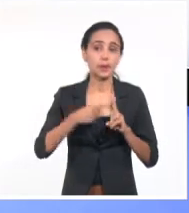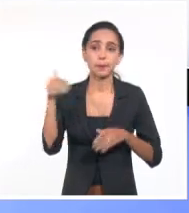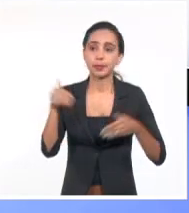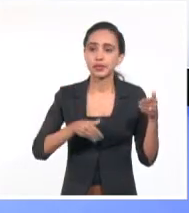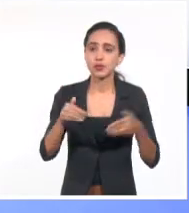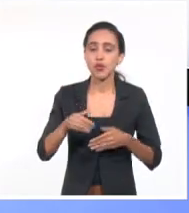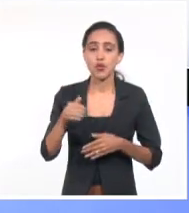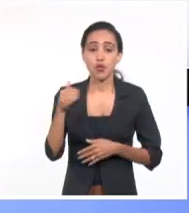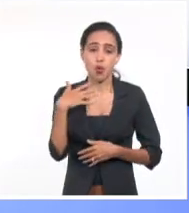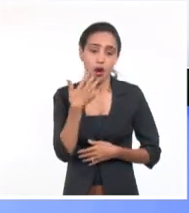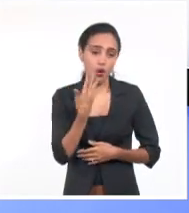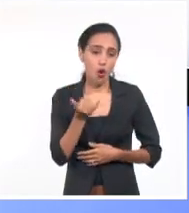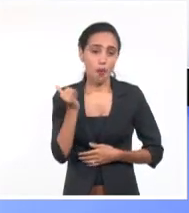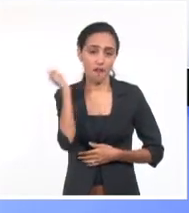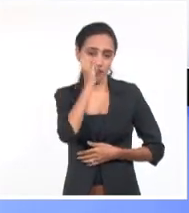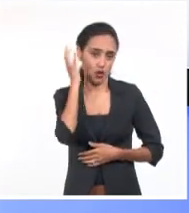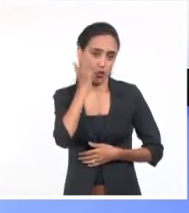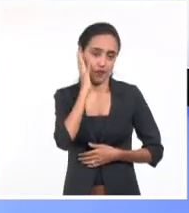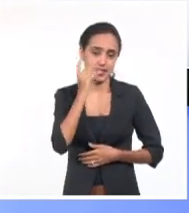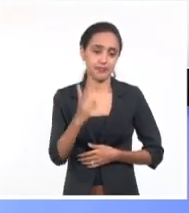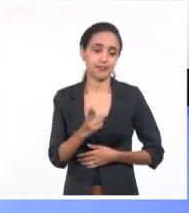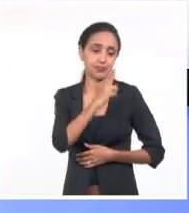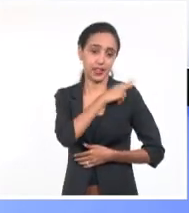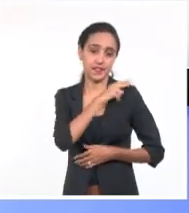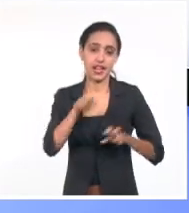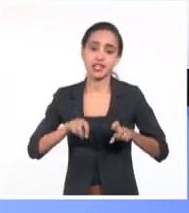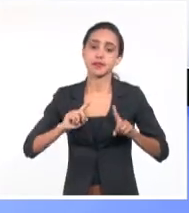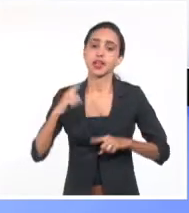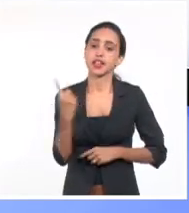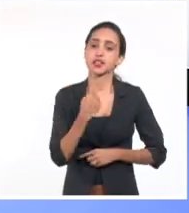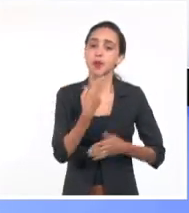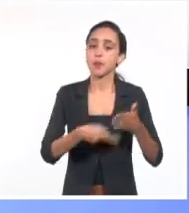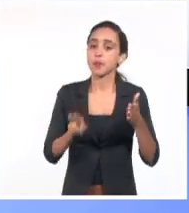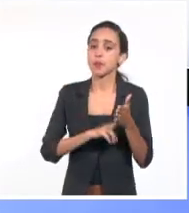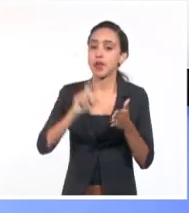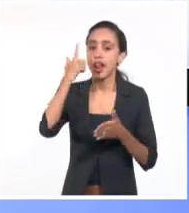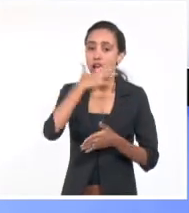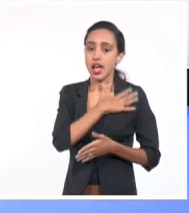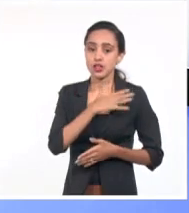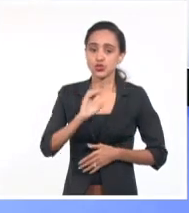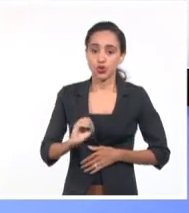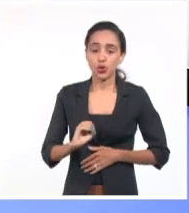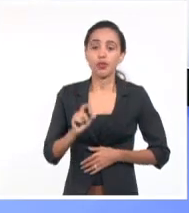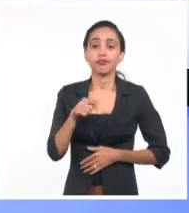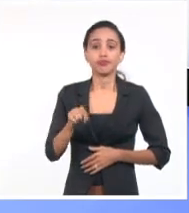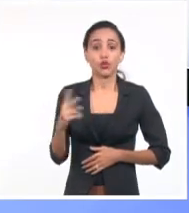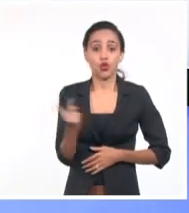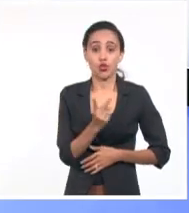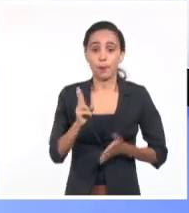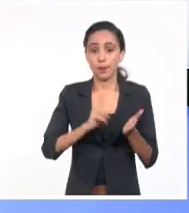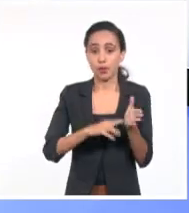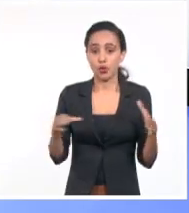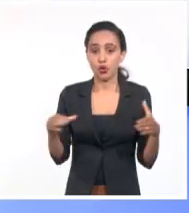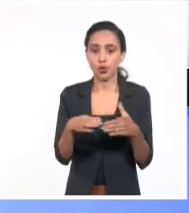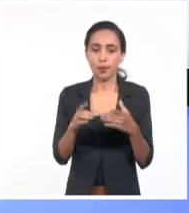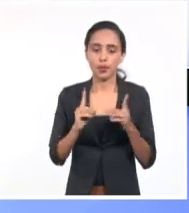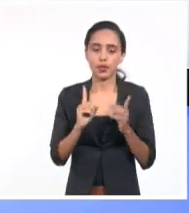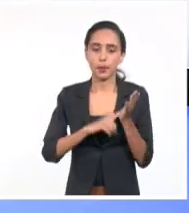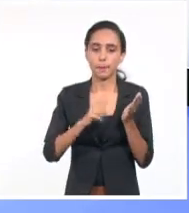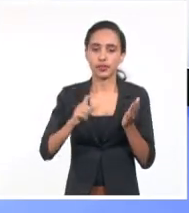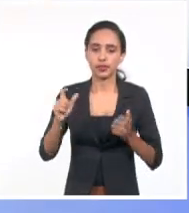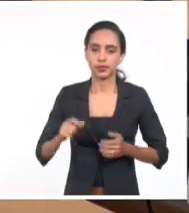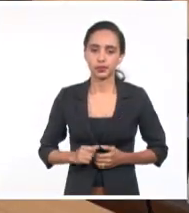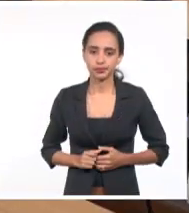mediante videoconferencia el titular de la Asamblea Nacional del Poder Popular, Esteban Lazo Hernández, ambos miembros del buro político del partido.